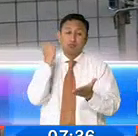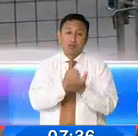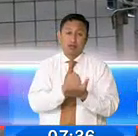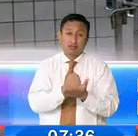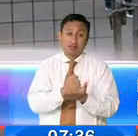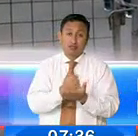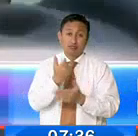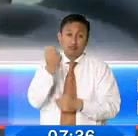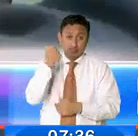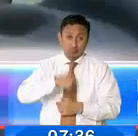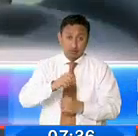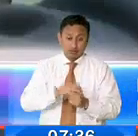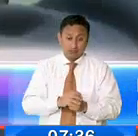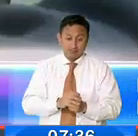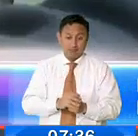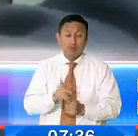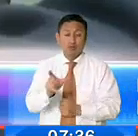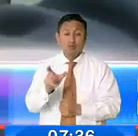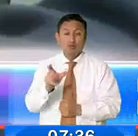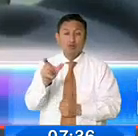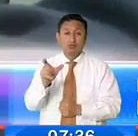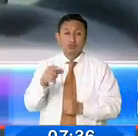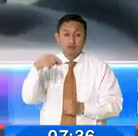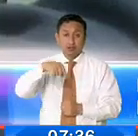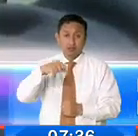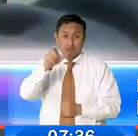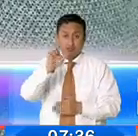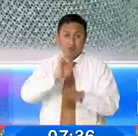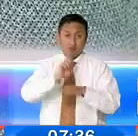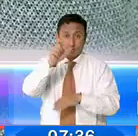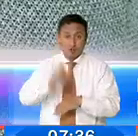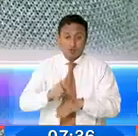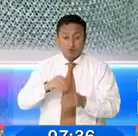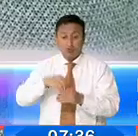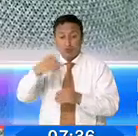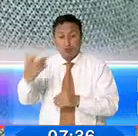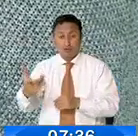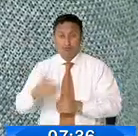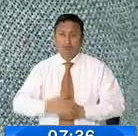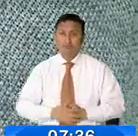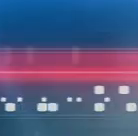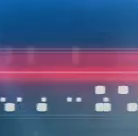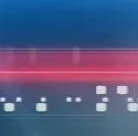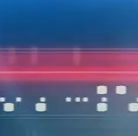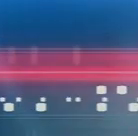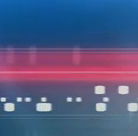documento de viaje y como documento de identidad para ecuatorianos fuera del territorio.